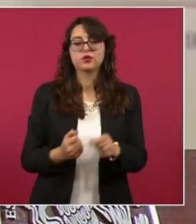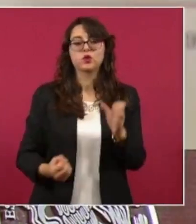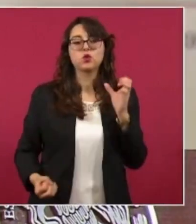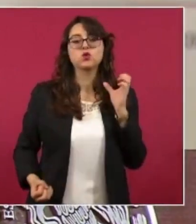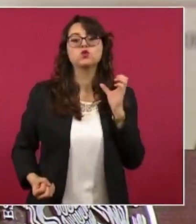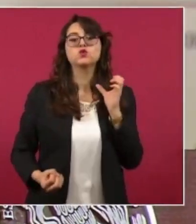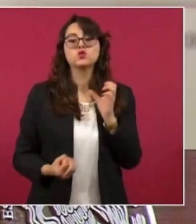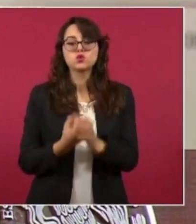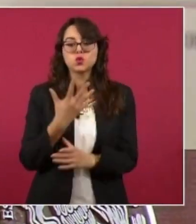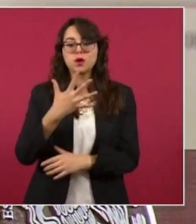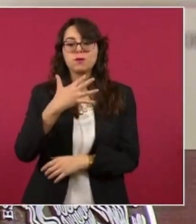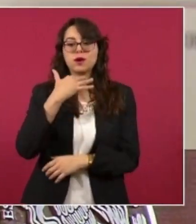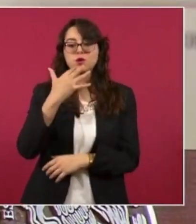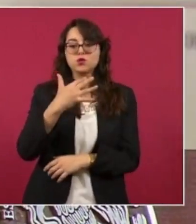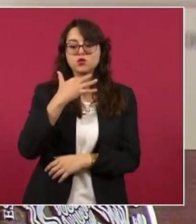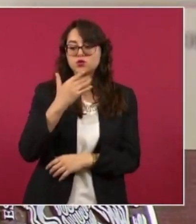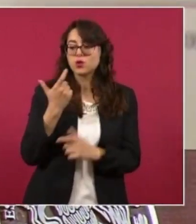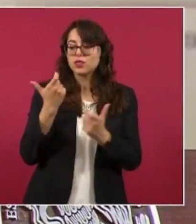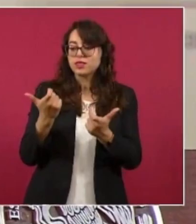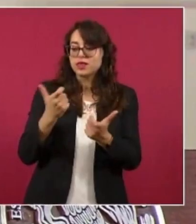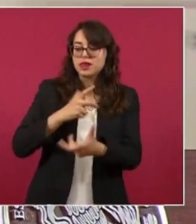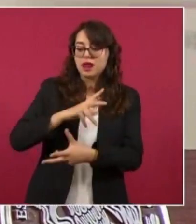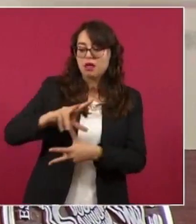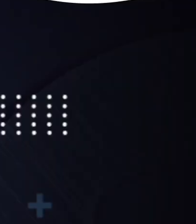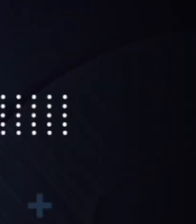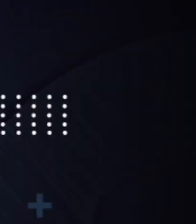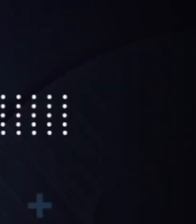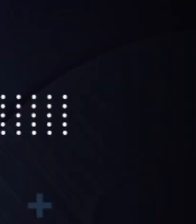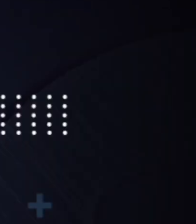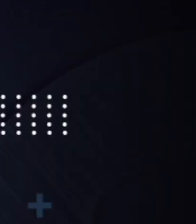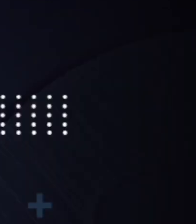combate al lavado de dinero.